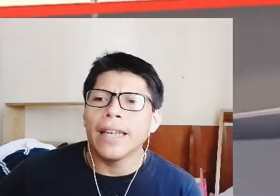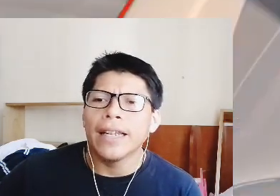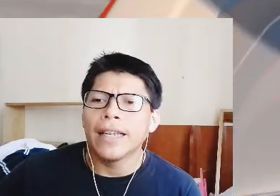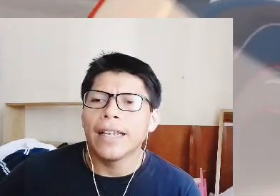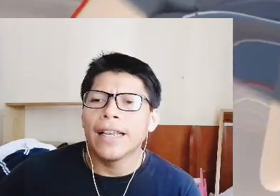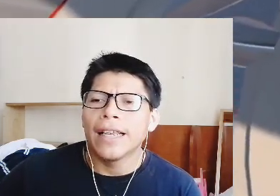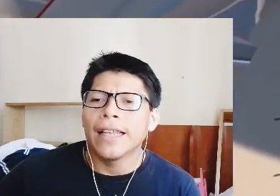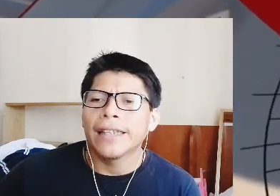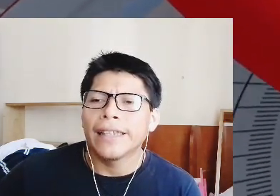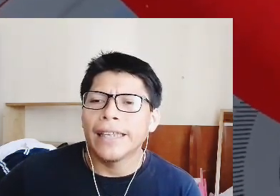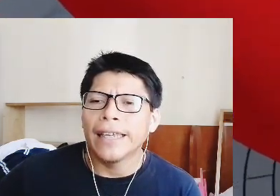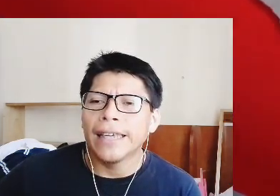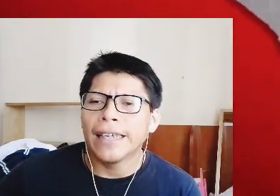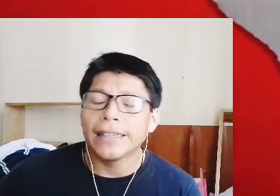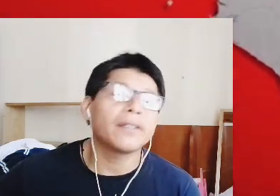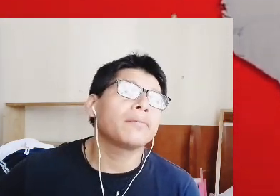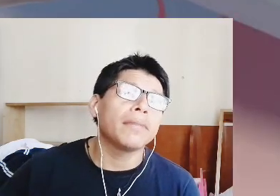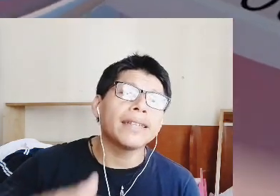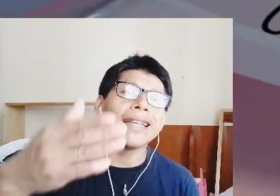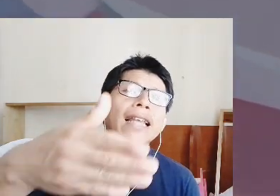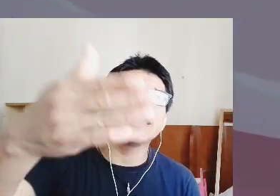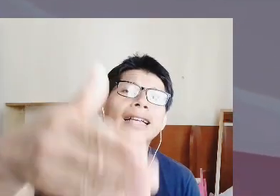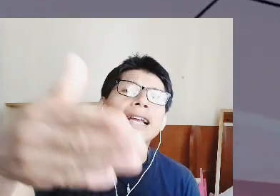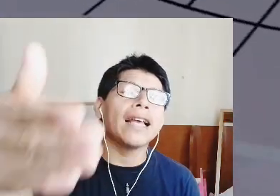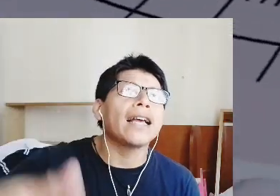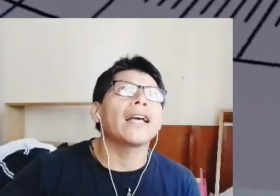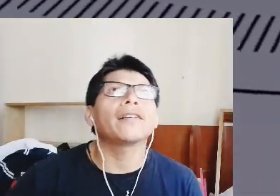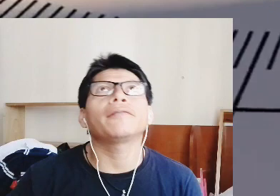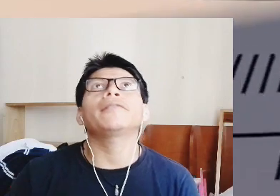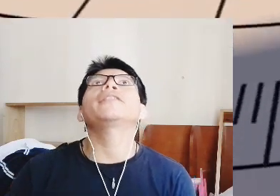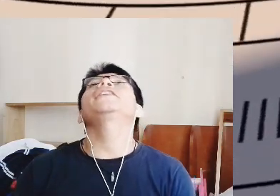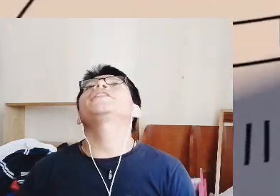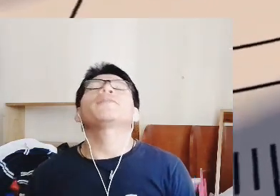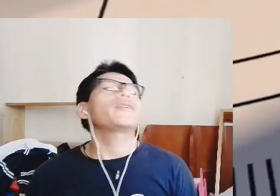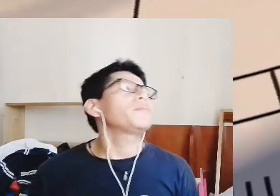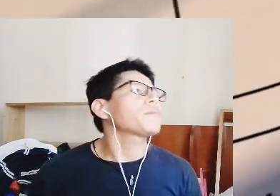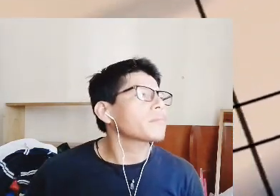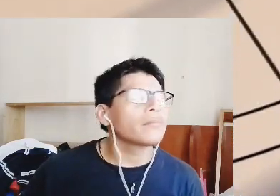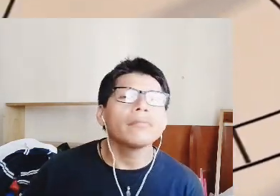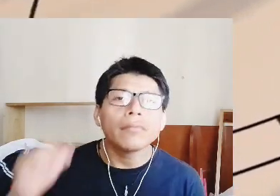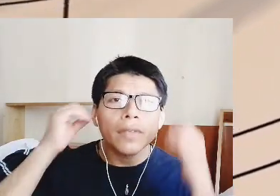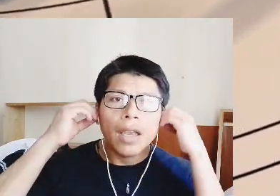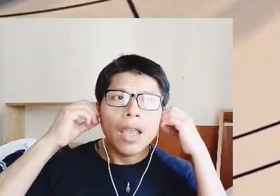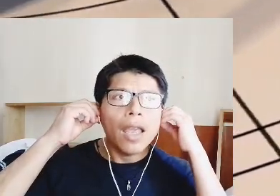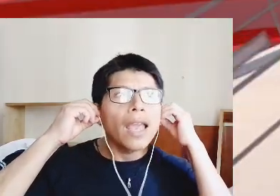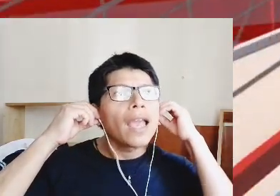nivel de más que nada llegar a ay se fue